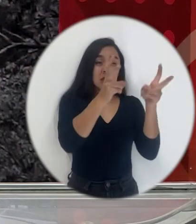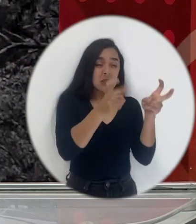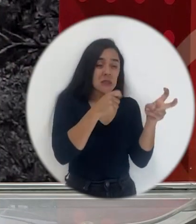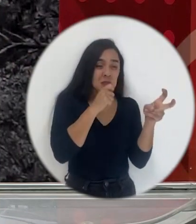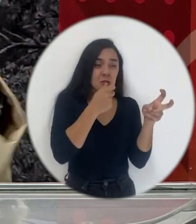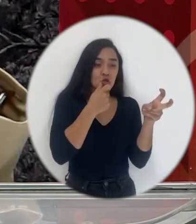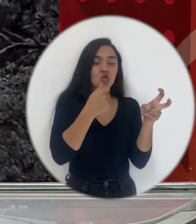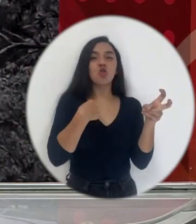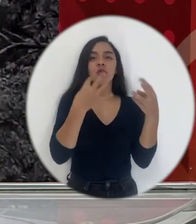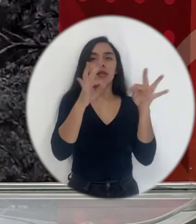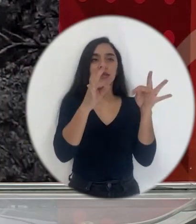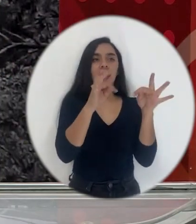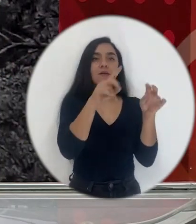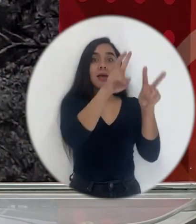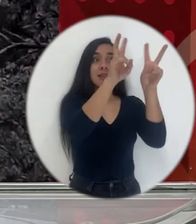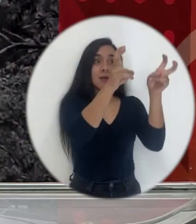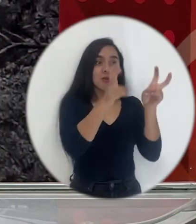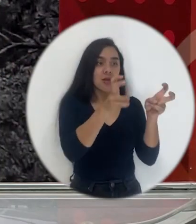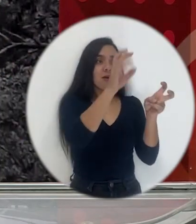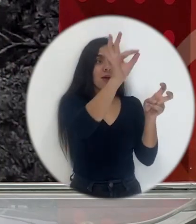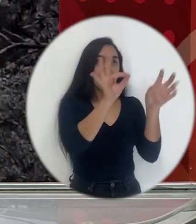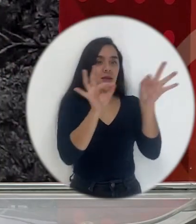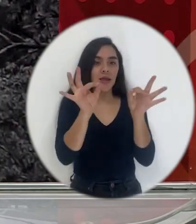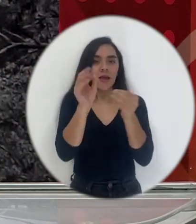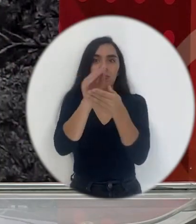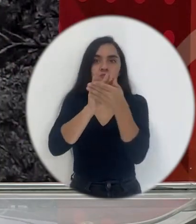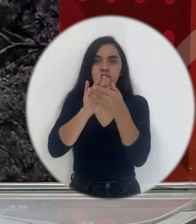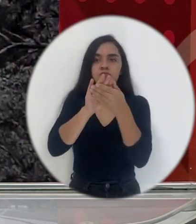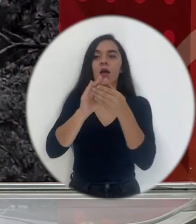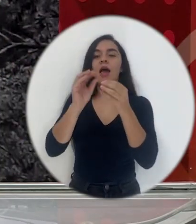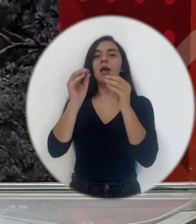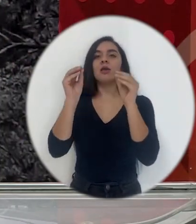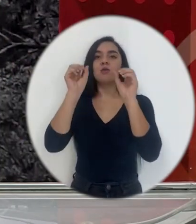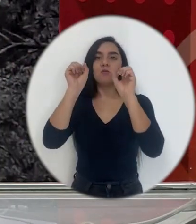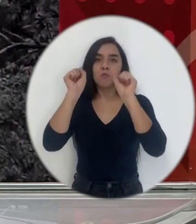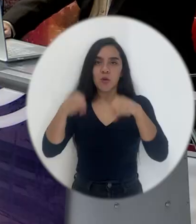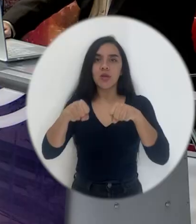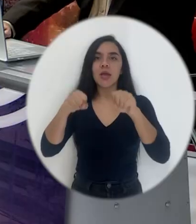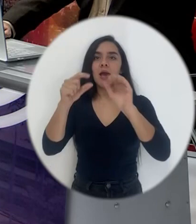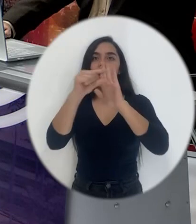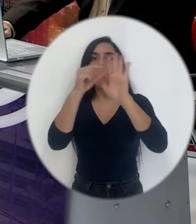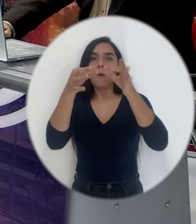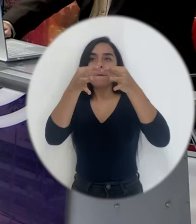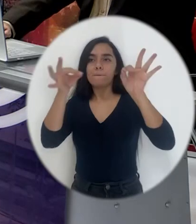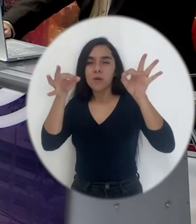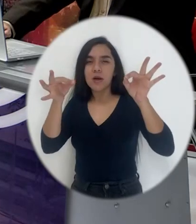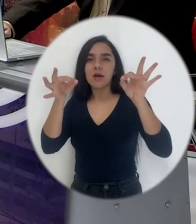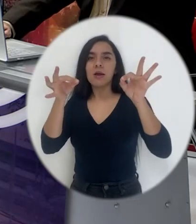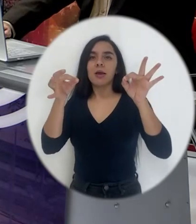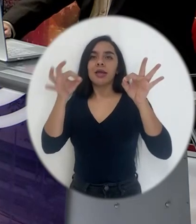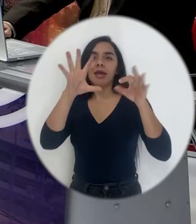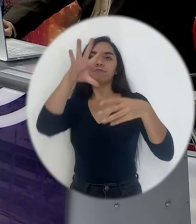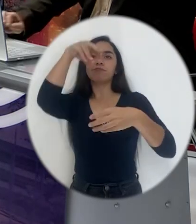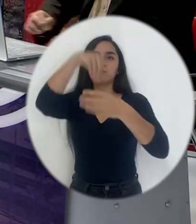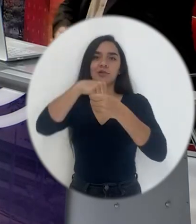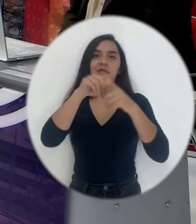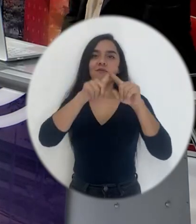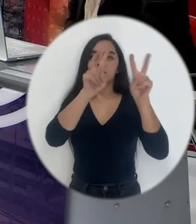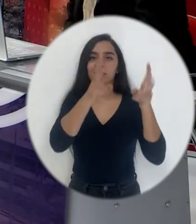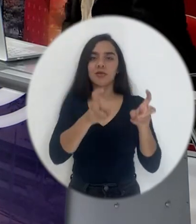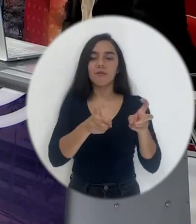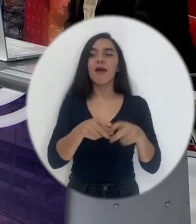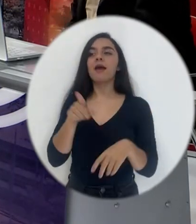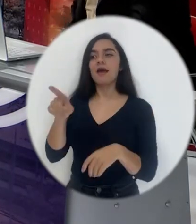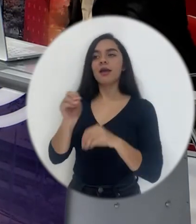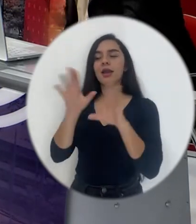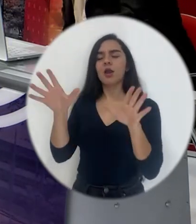tiempo, eso era lo que hacía, como que mezclaba para poder. Claro, claro. Ahora, estos cambios metodológicos que se